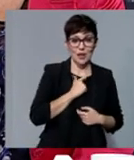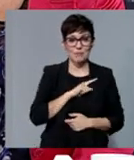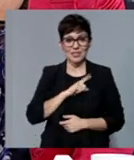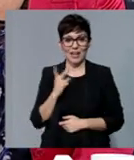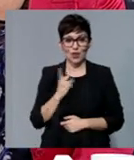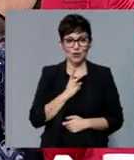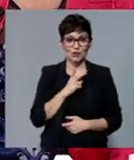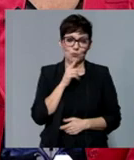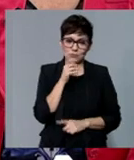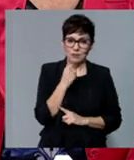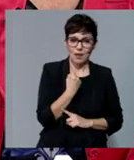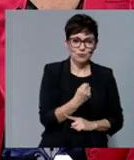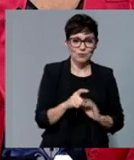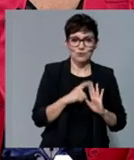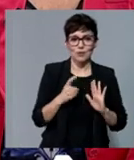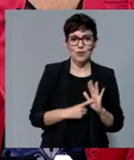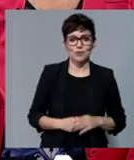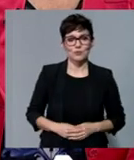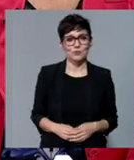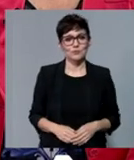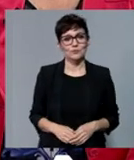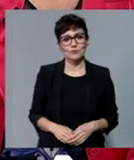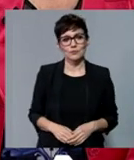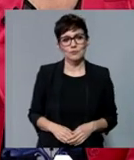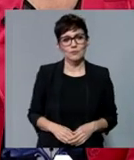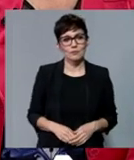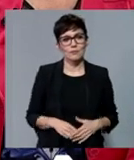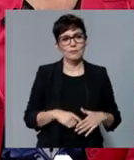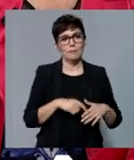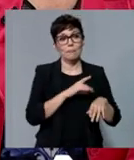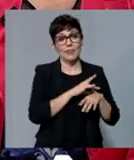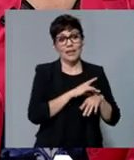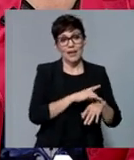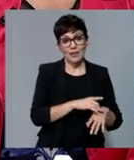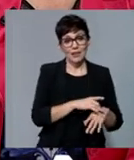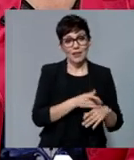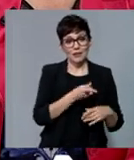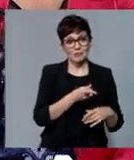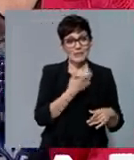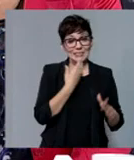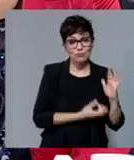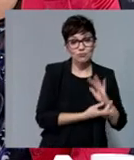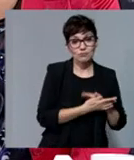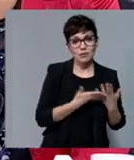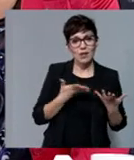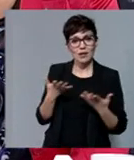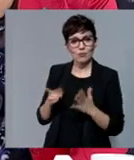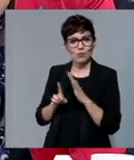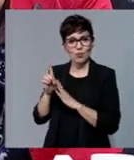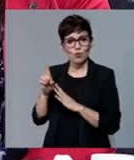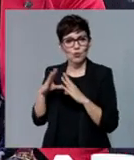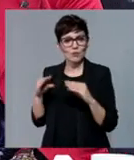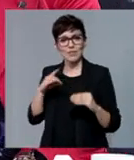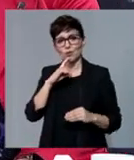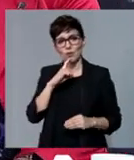que estar ahí. ¿Qué puede aportar de más la Agencia Espacial Española a la UPCT? Bueno, a la UPCT yo creo que hay,